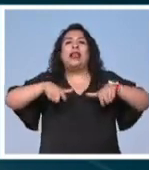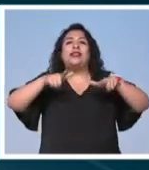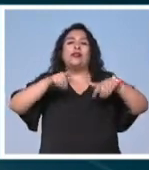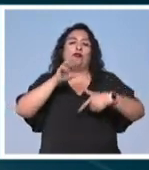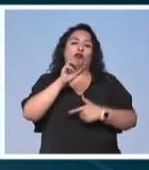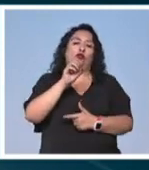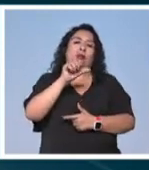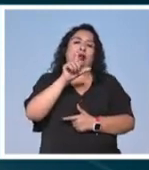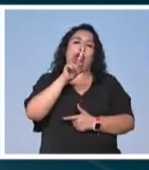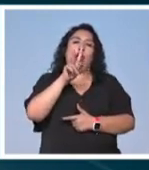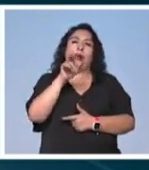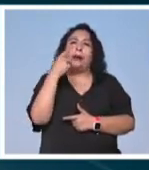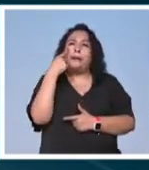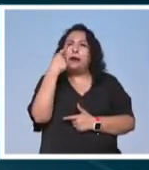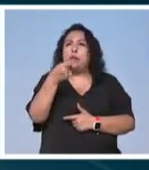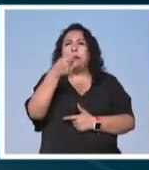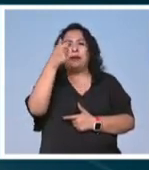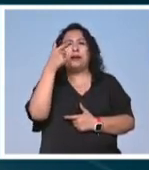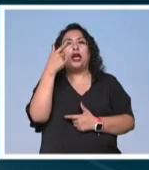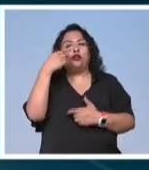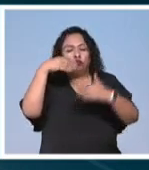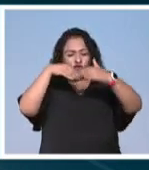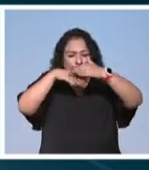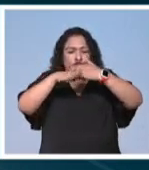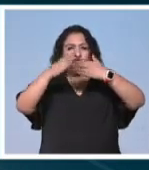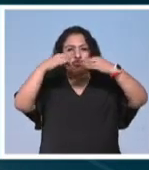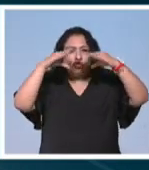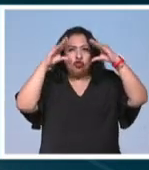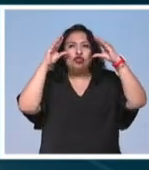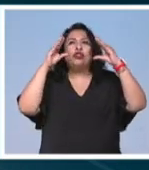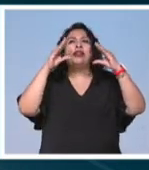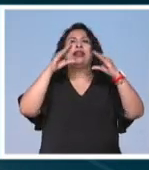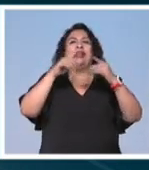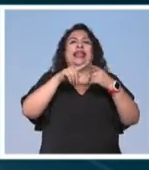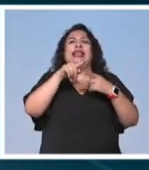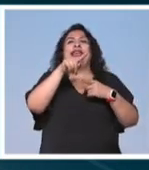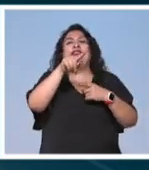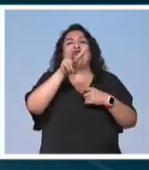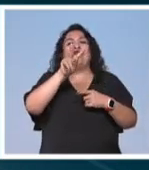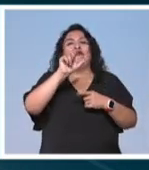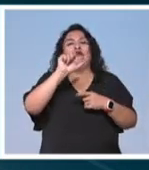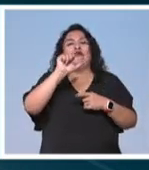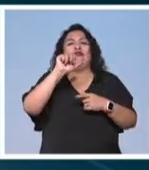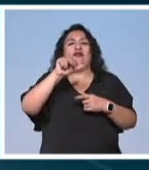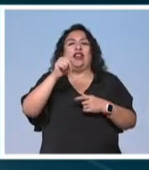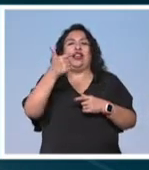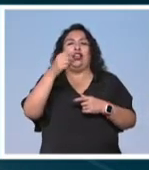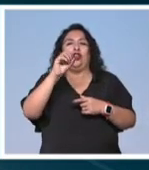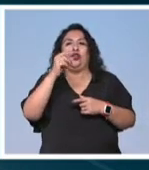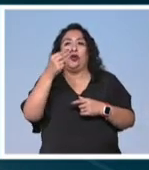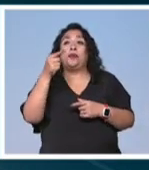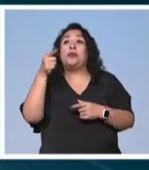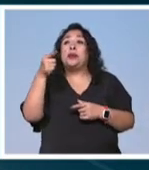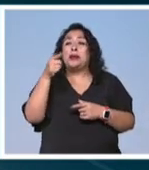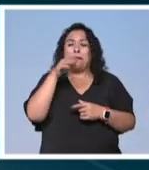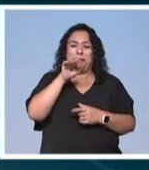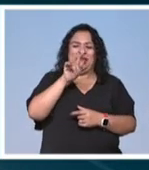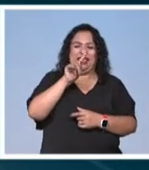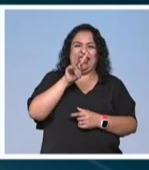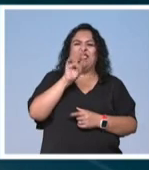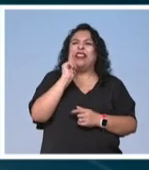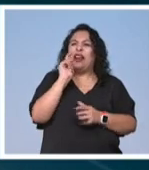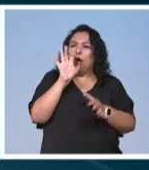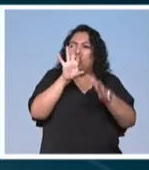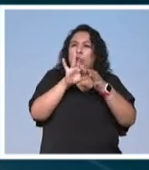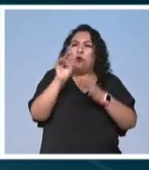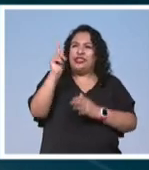Oliver's, han presentado la primera experiencia inmersiva de la obra Leche Fashionoir de Van Gogh. El metaverso lo que añade, y la